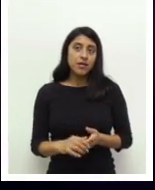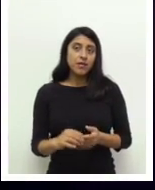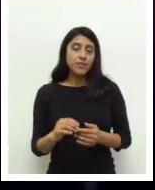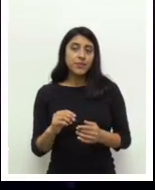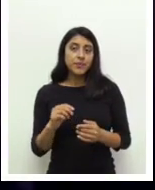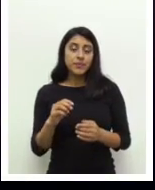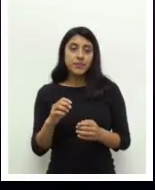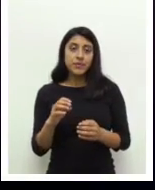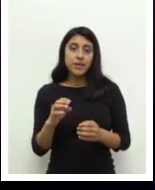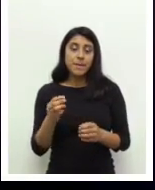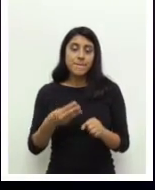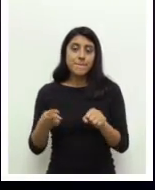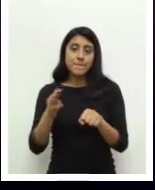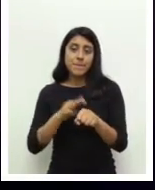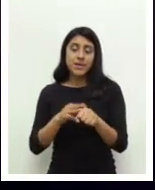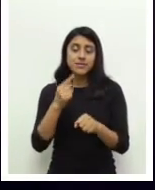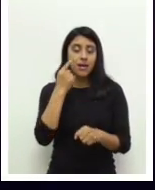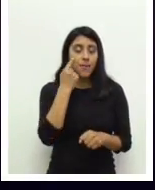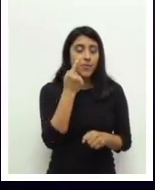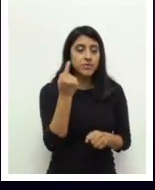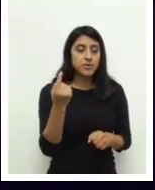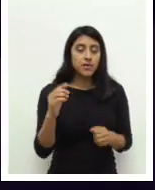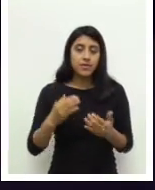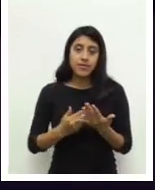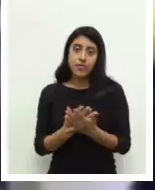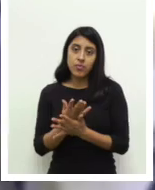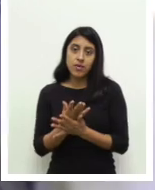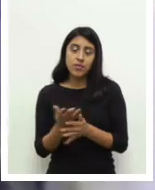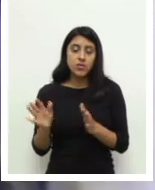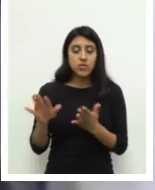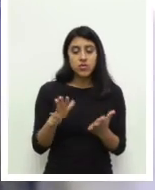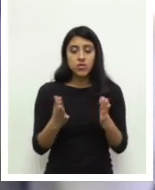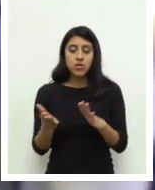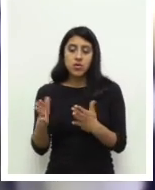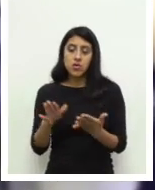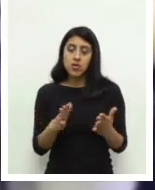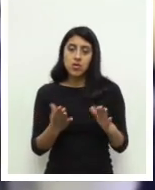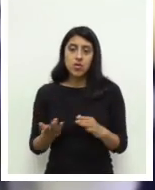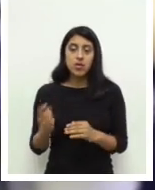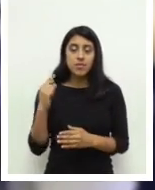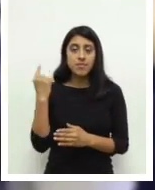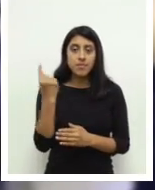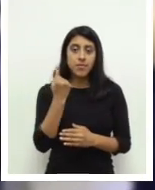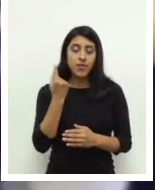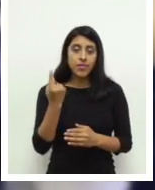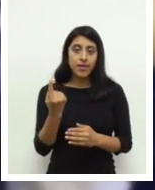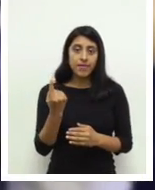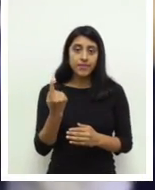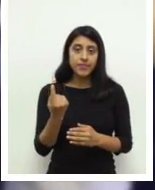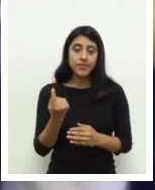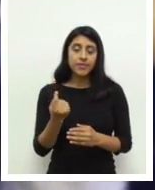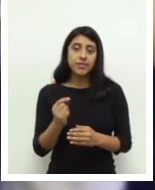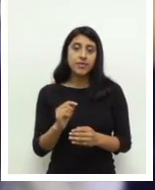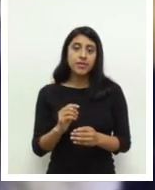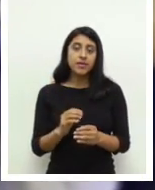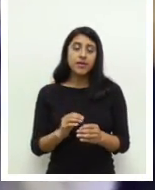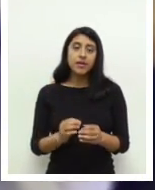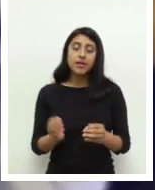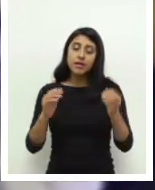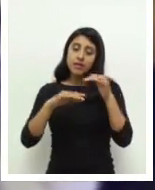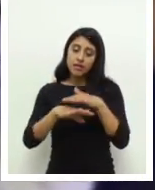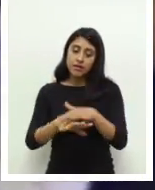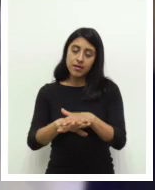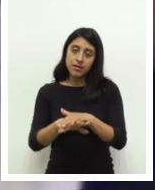esforzarse por alcanzar metas. Esto, más la búsqueda constante de nuevos ritmos y estilos, ha sido el principal aporte que